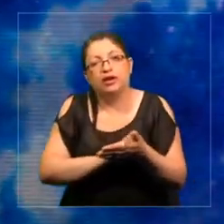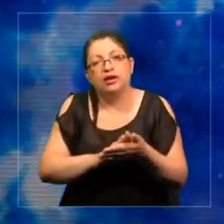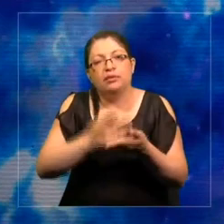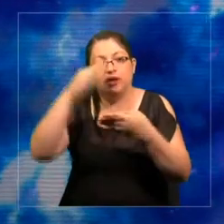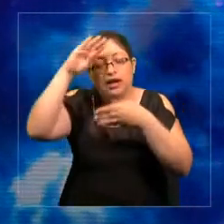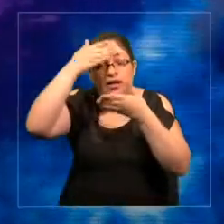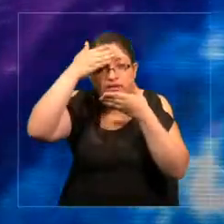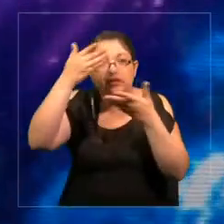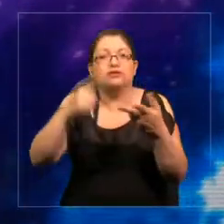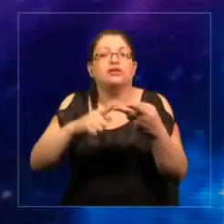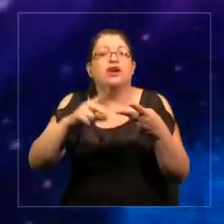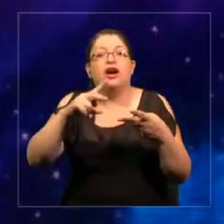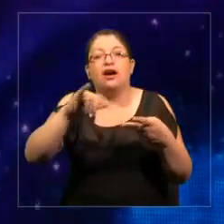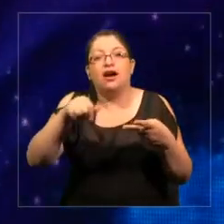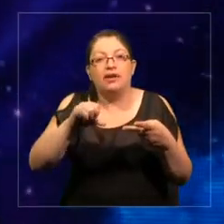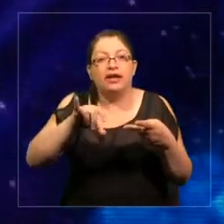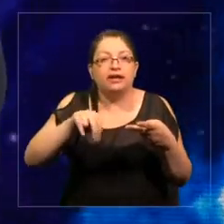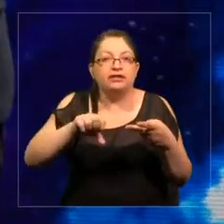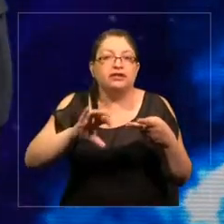Saudita, Jamaica.